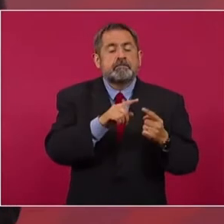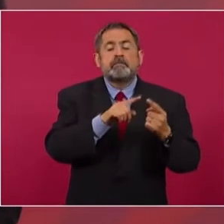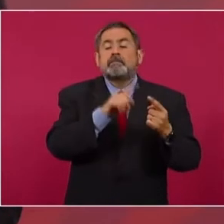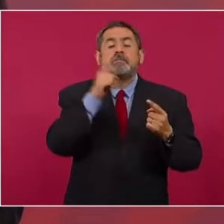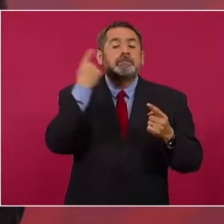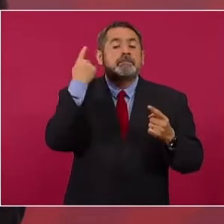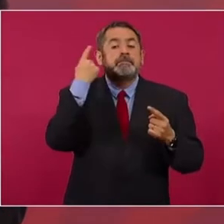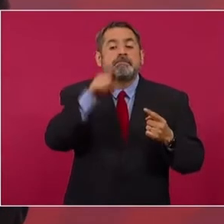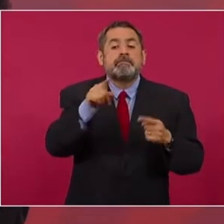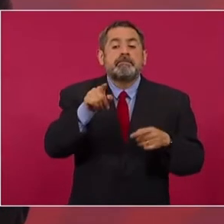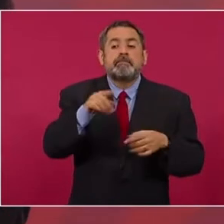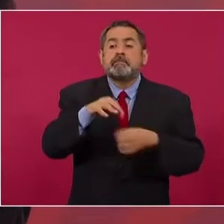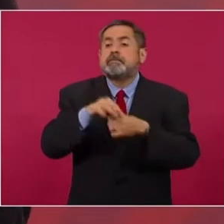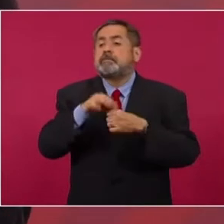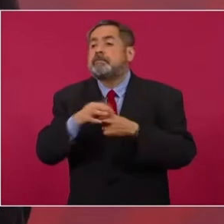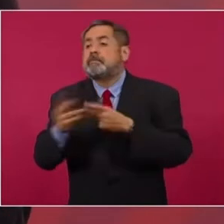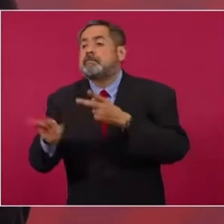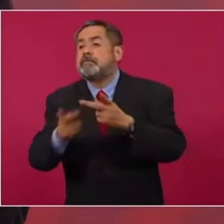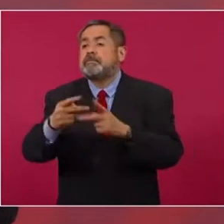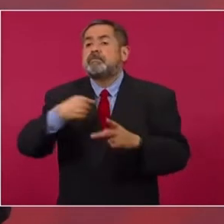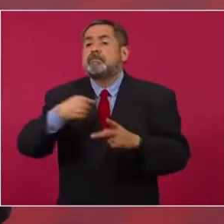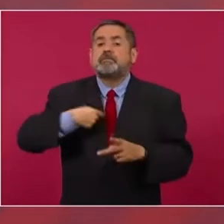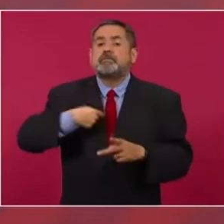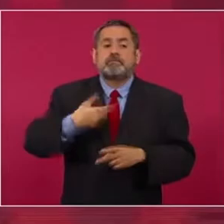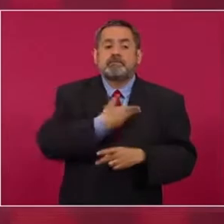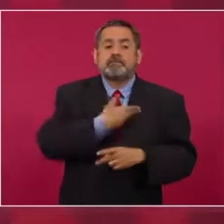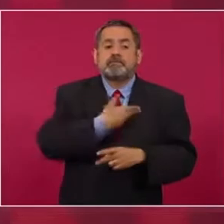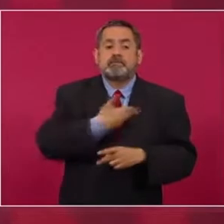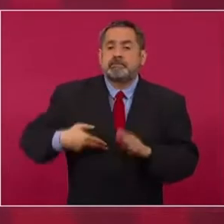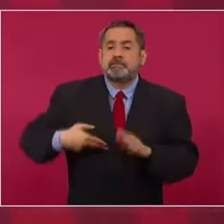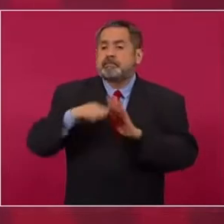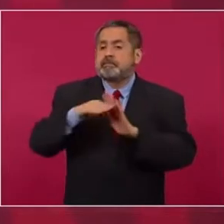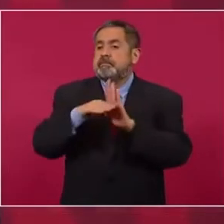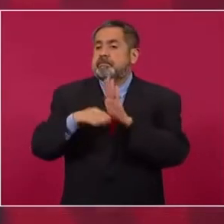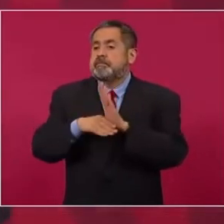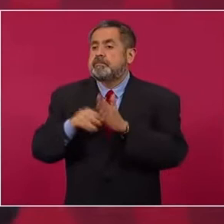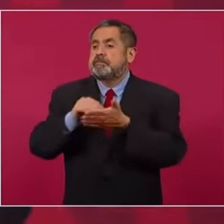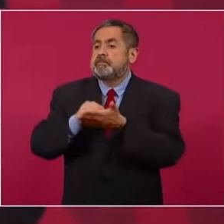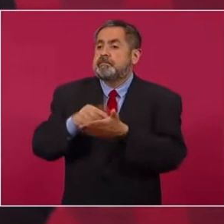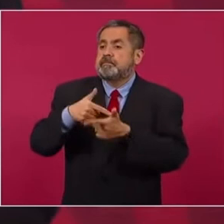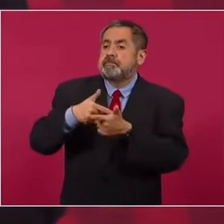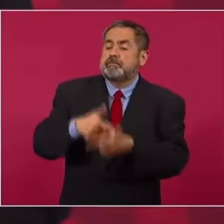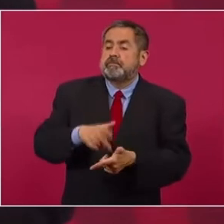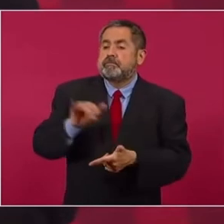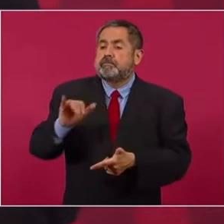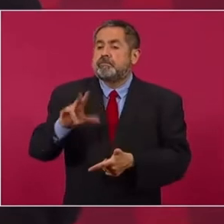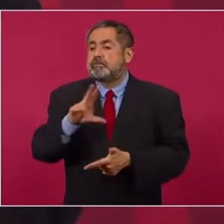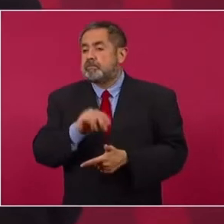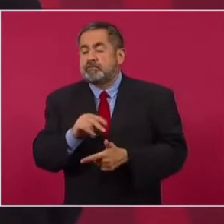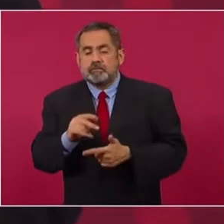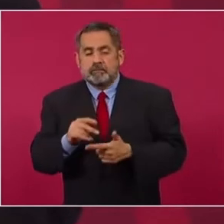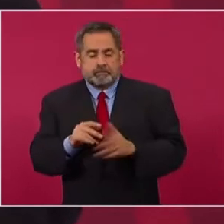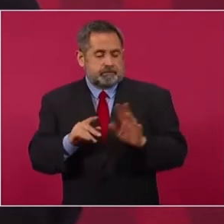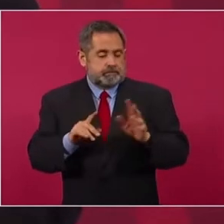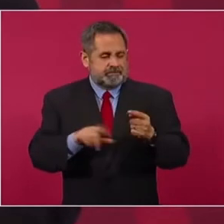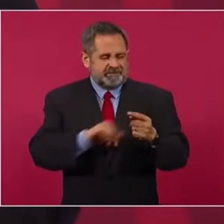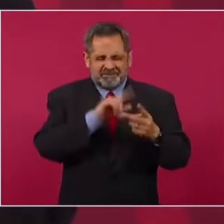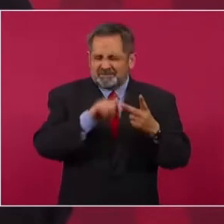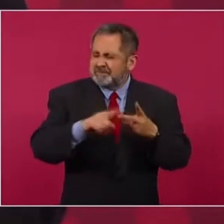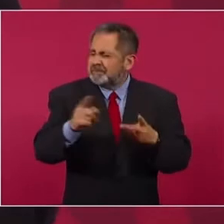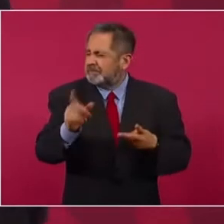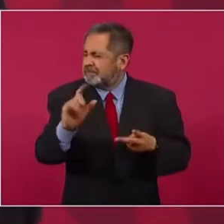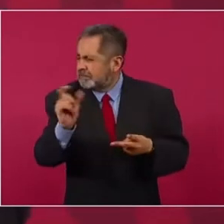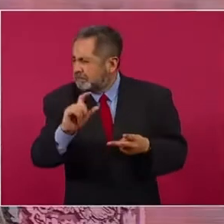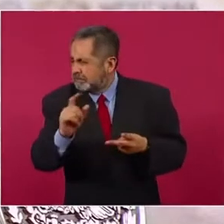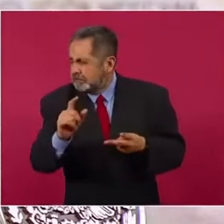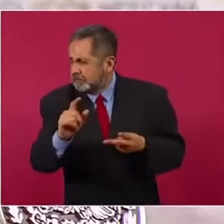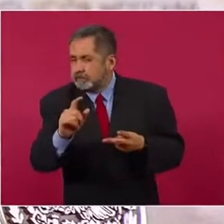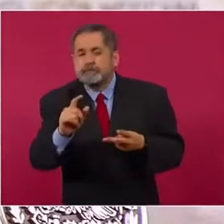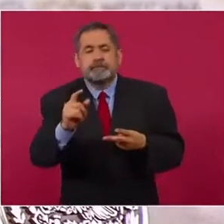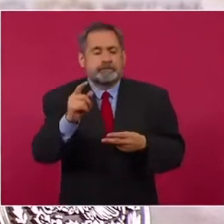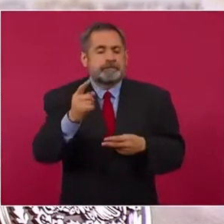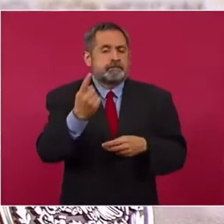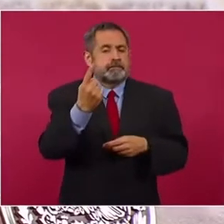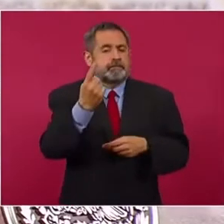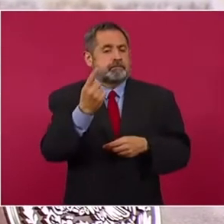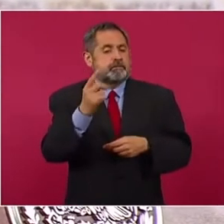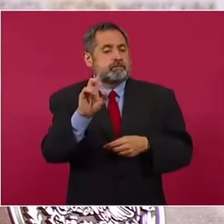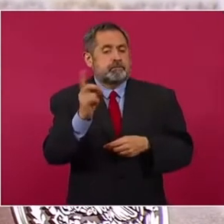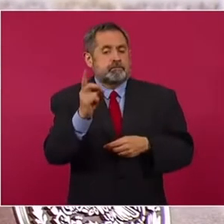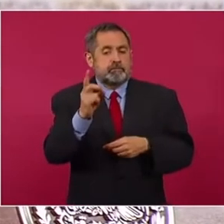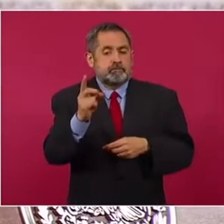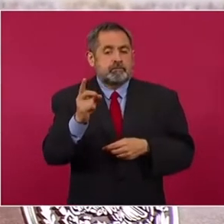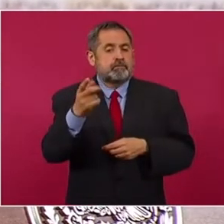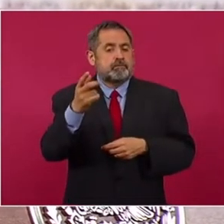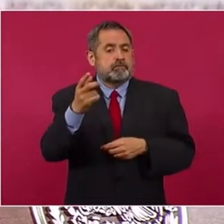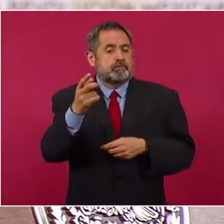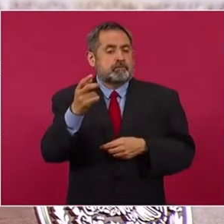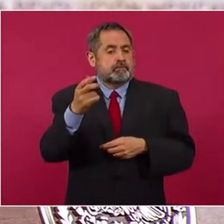mandato y luego es el primer domingo de junio, ¿no?, la elección en seis